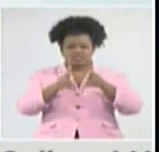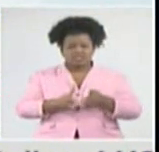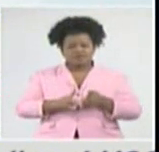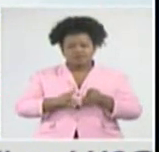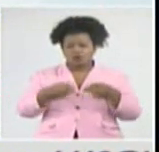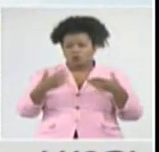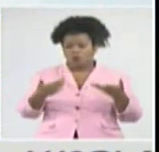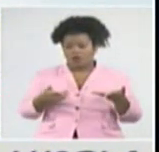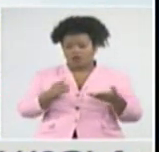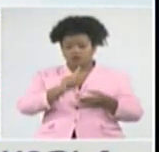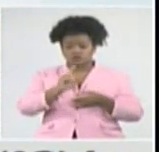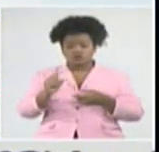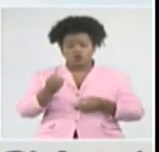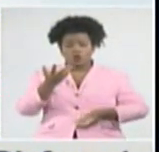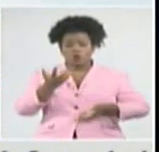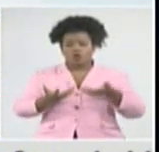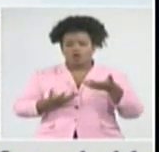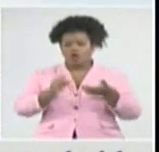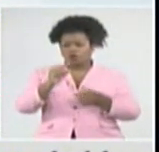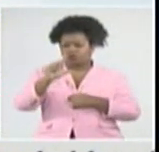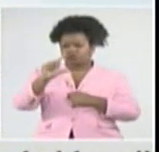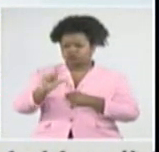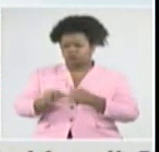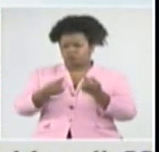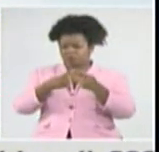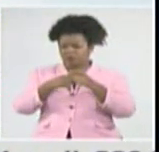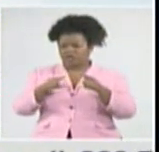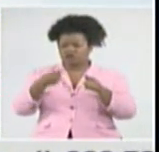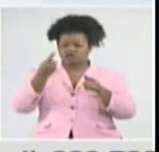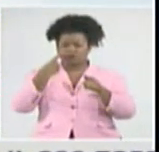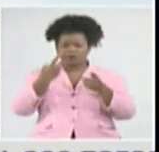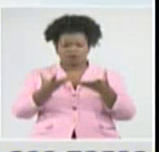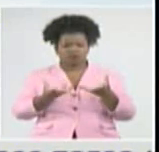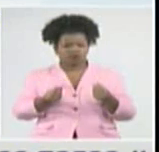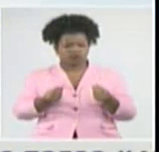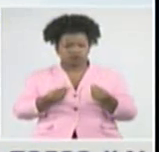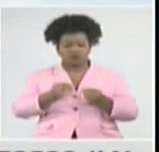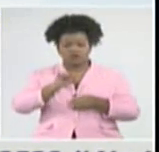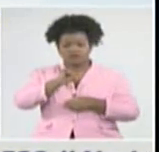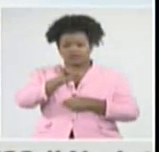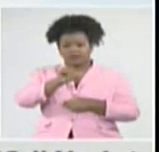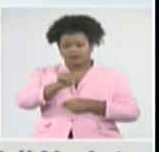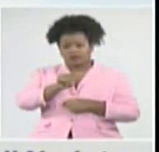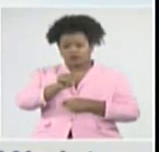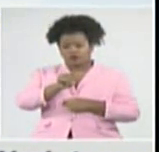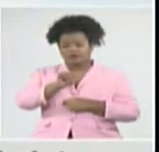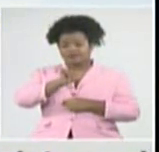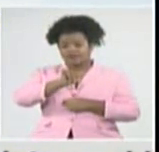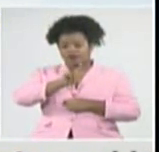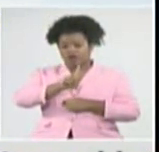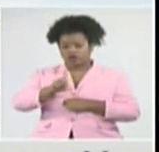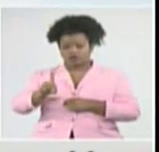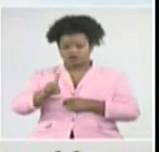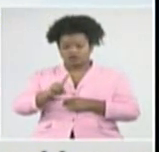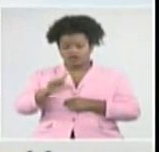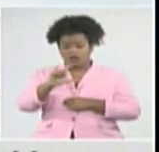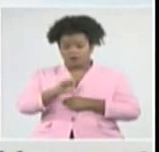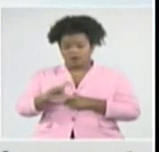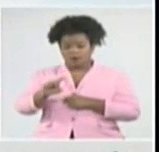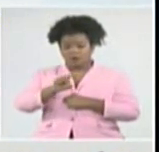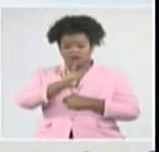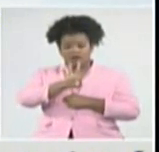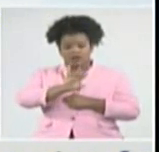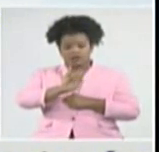aunque inferior a días anteriores, pero todavía elevado, 611, Camagüey, 474,